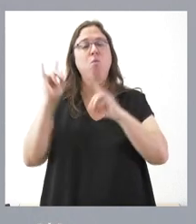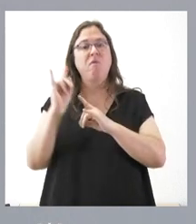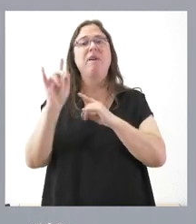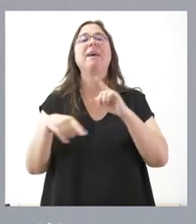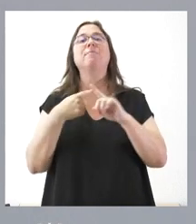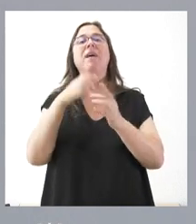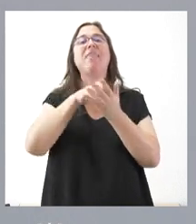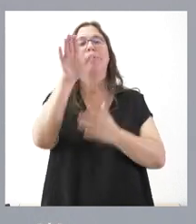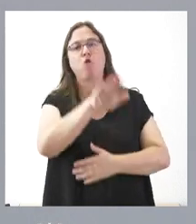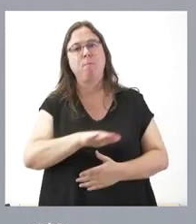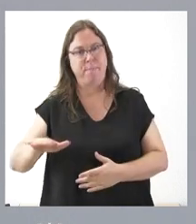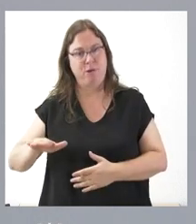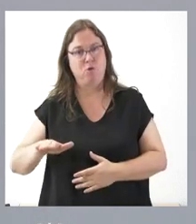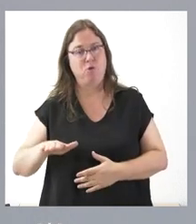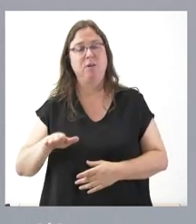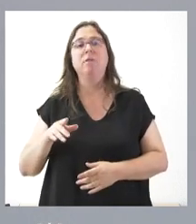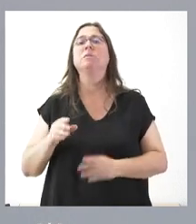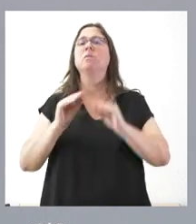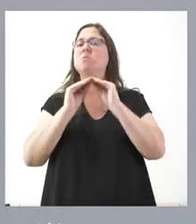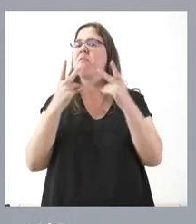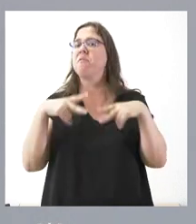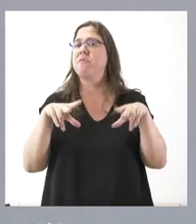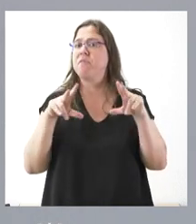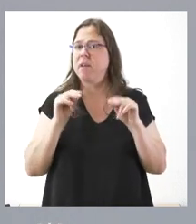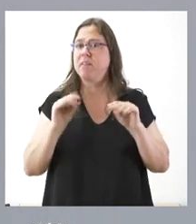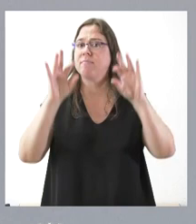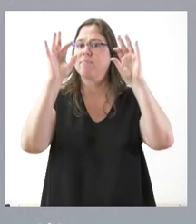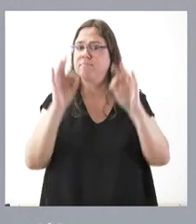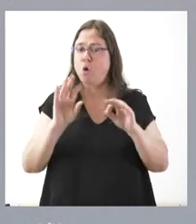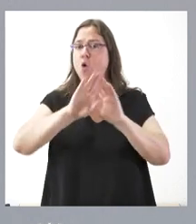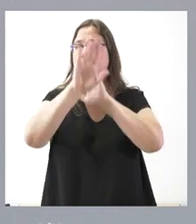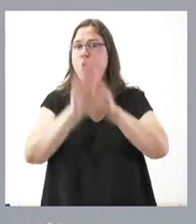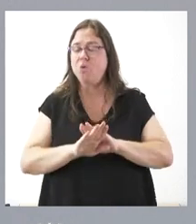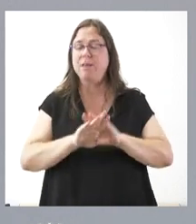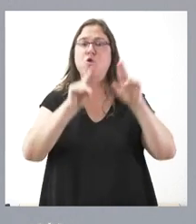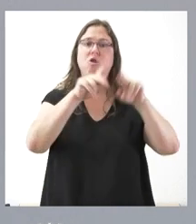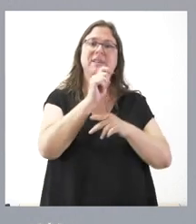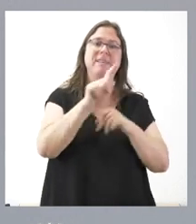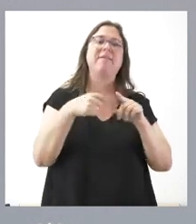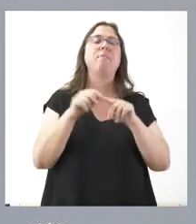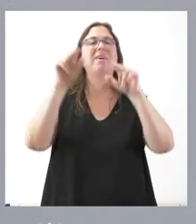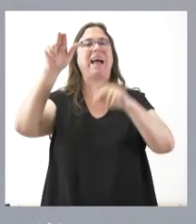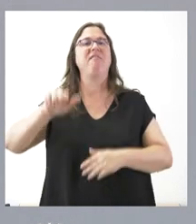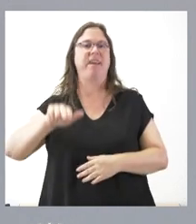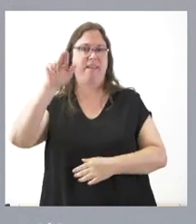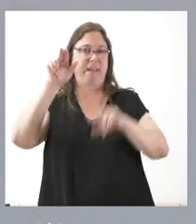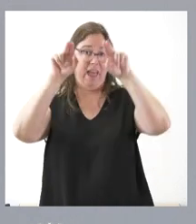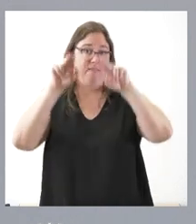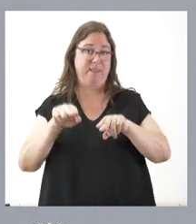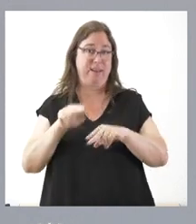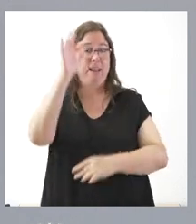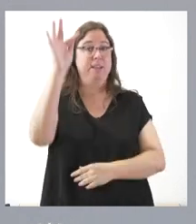centros de menores. Y la finalizamos con las residencias y albergue. Es un importe de